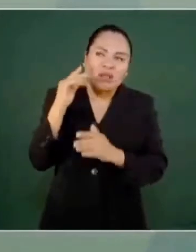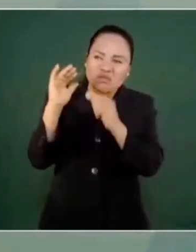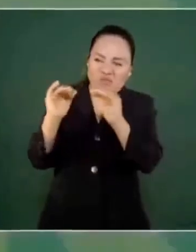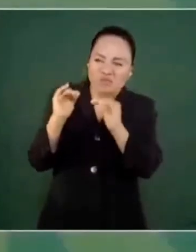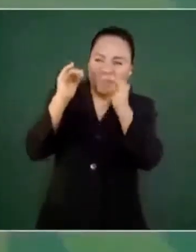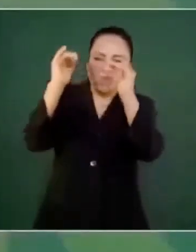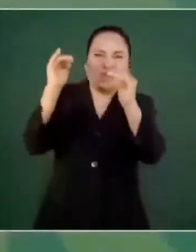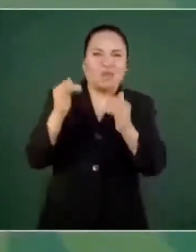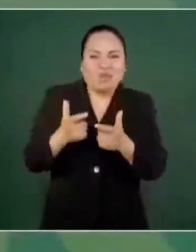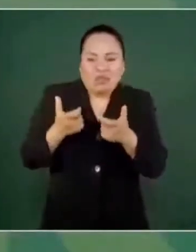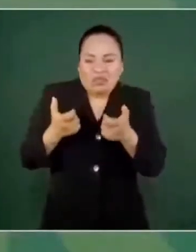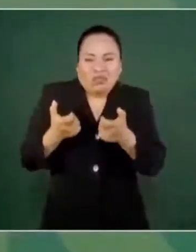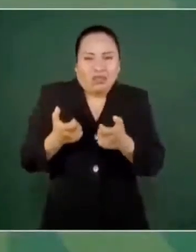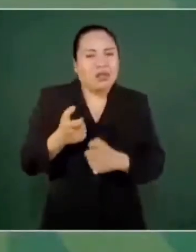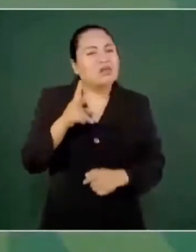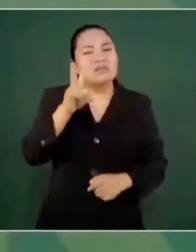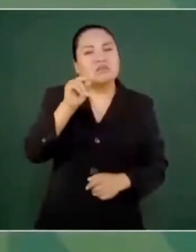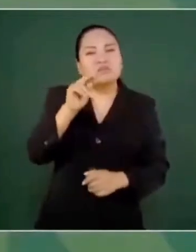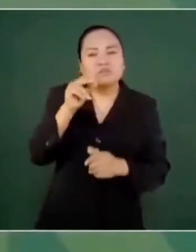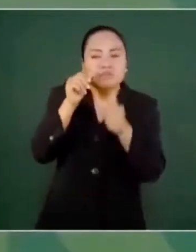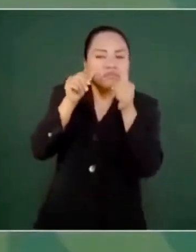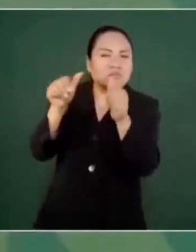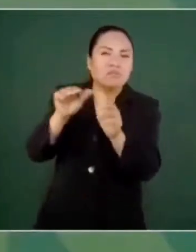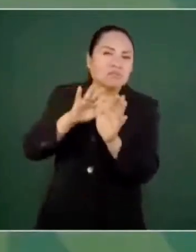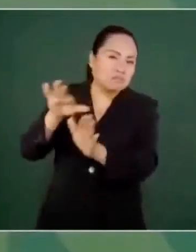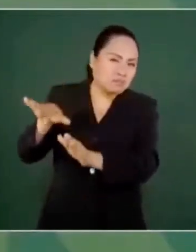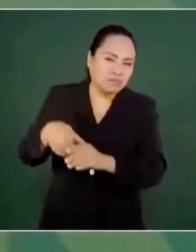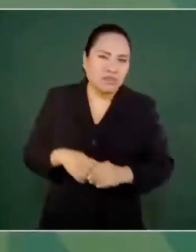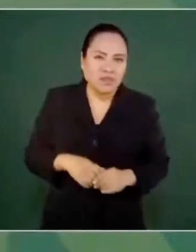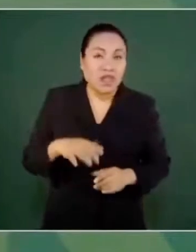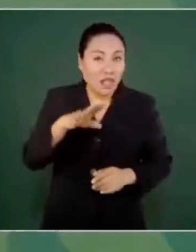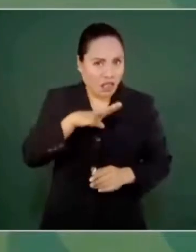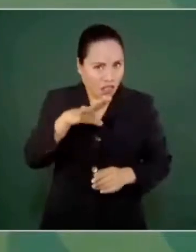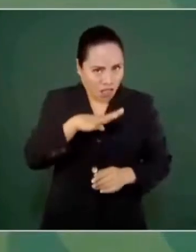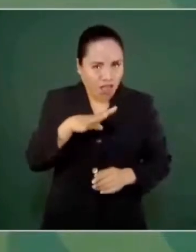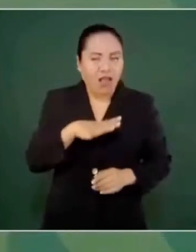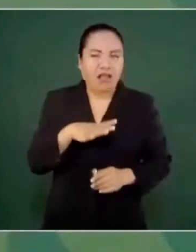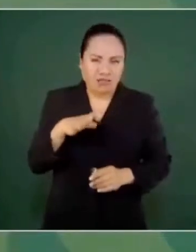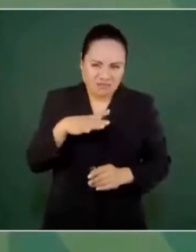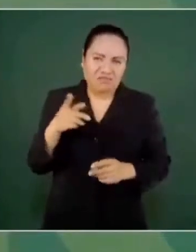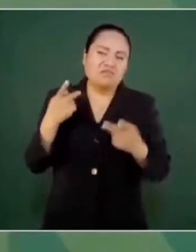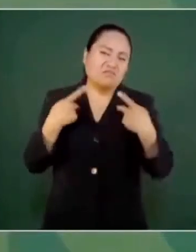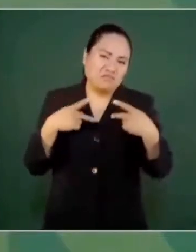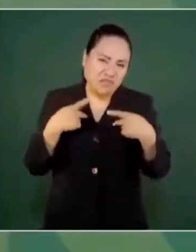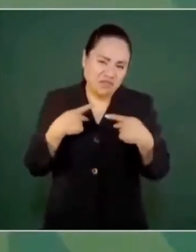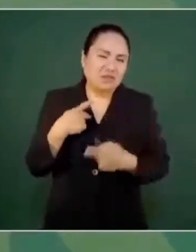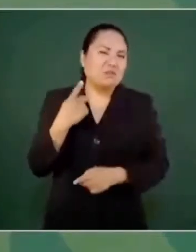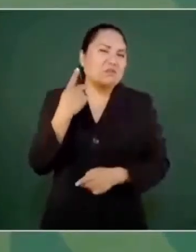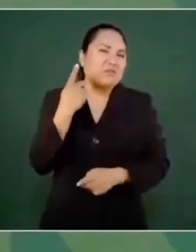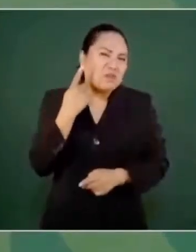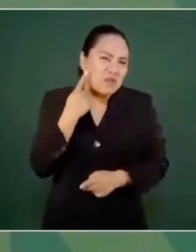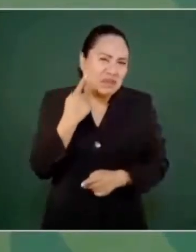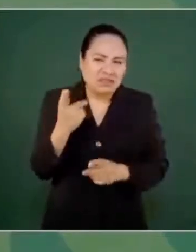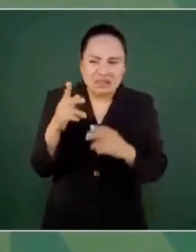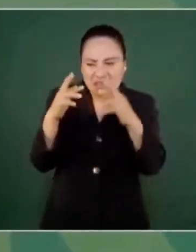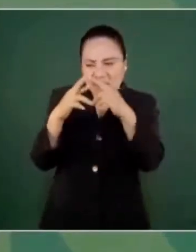Porque hay dirigentes políticos y religiosos que en vez de estar